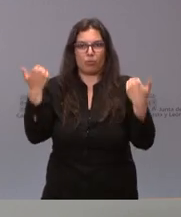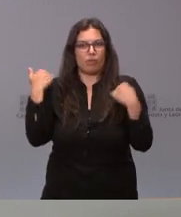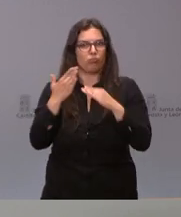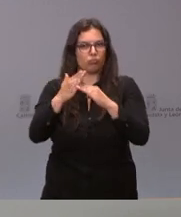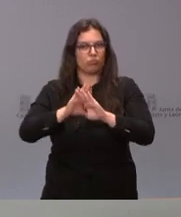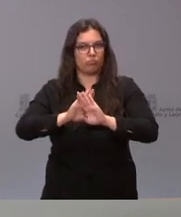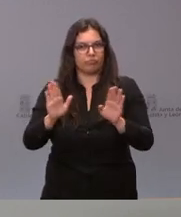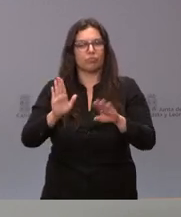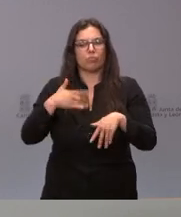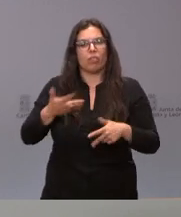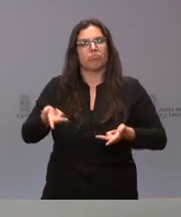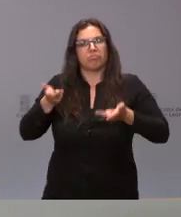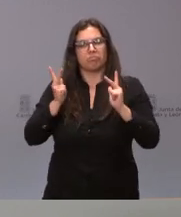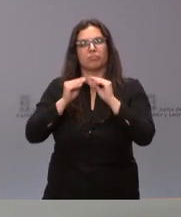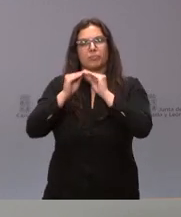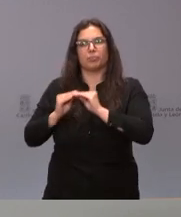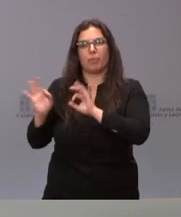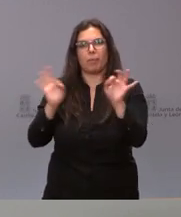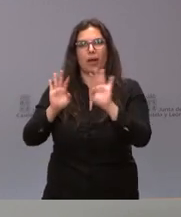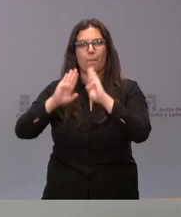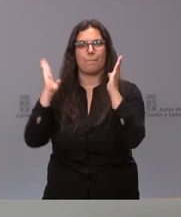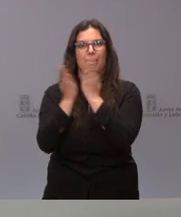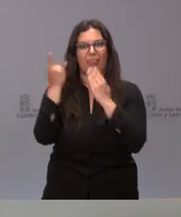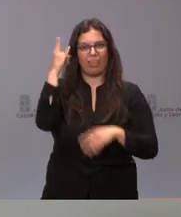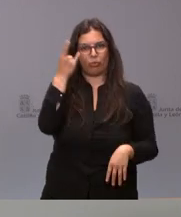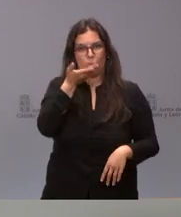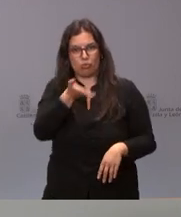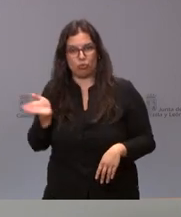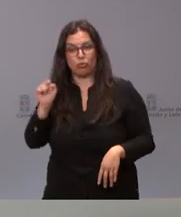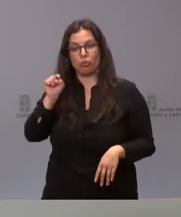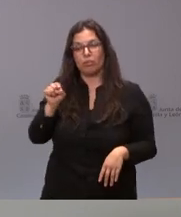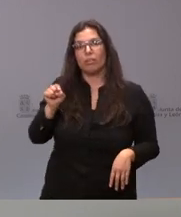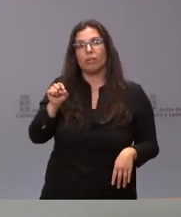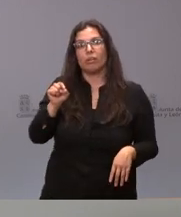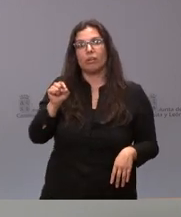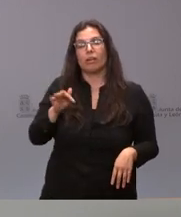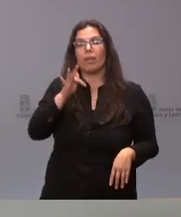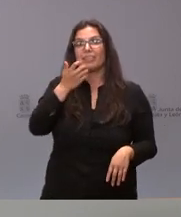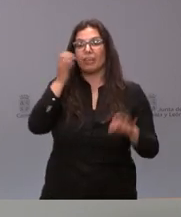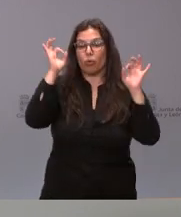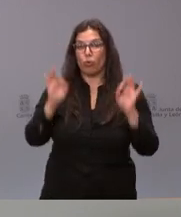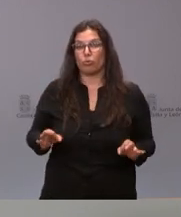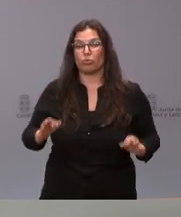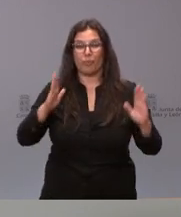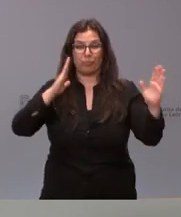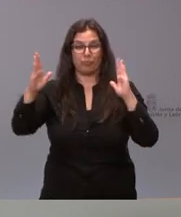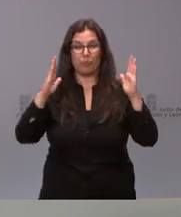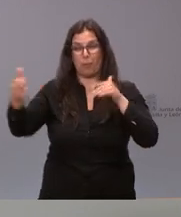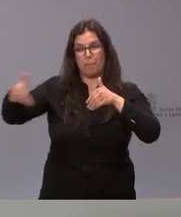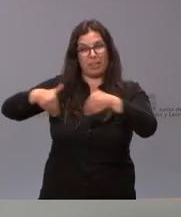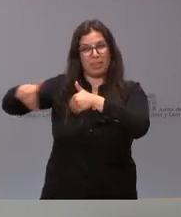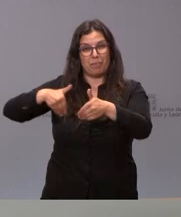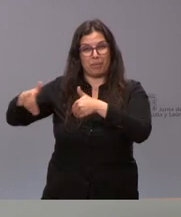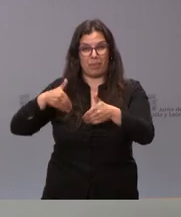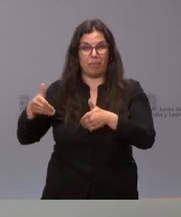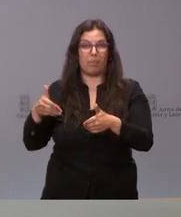que permitirá la instalación de la plaza en la medida en la que, además, en el tiempo coinciden muchas de estas solicitudes en las